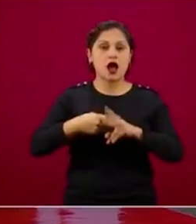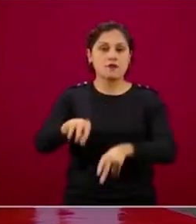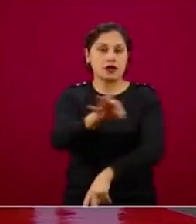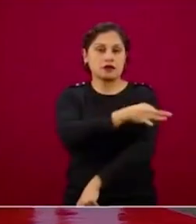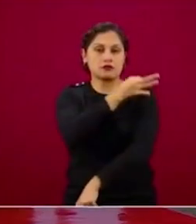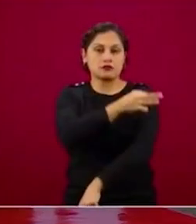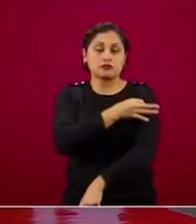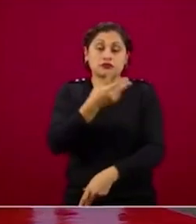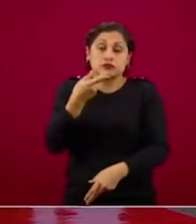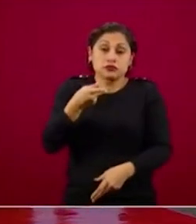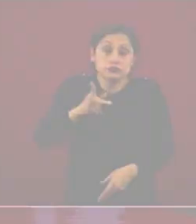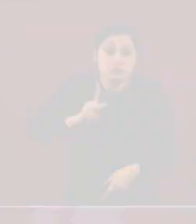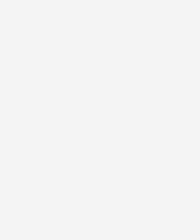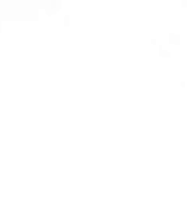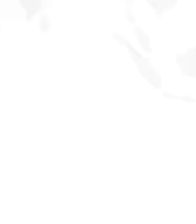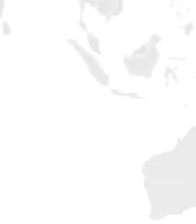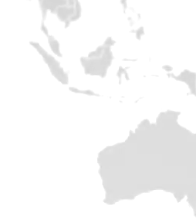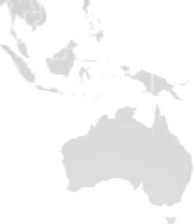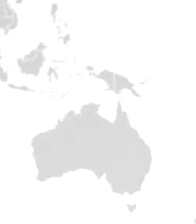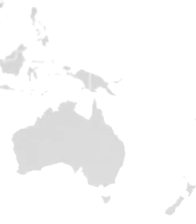desde luego habremos de utilizar.